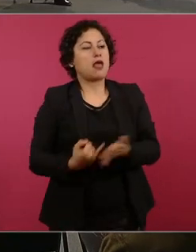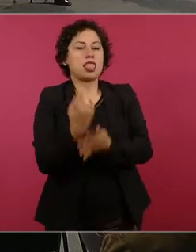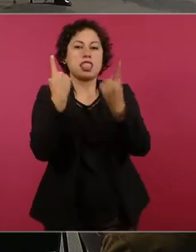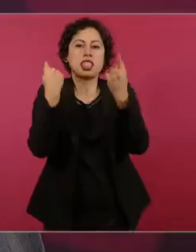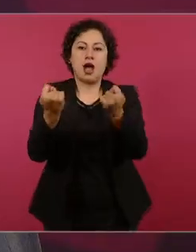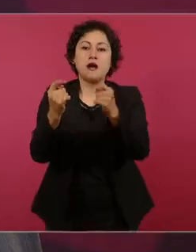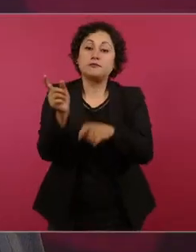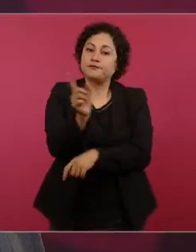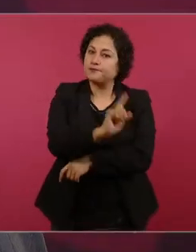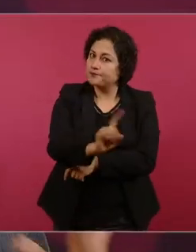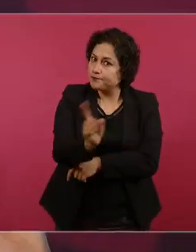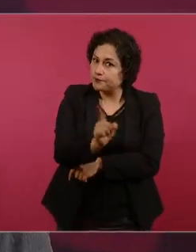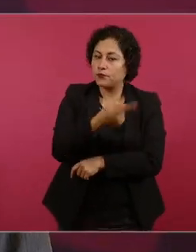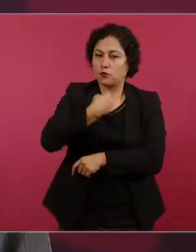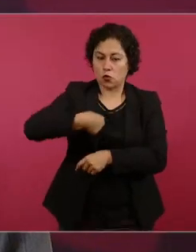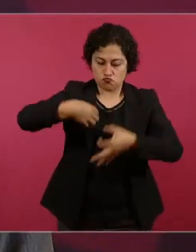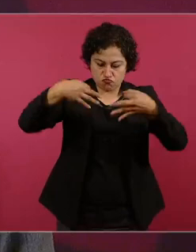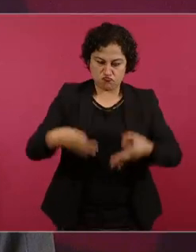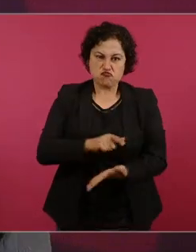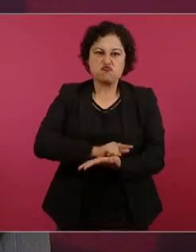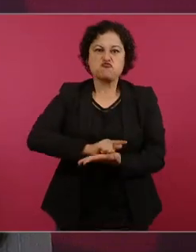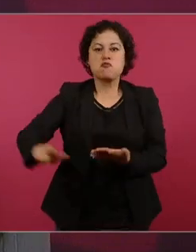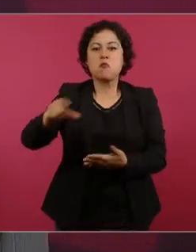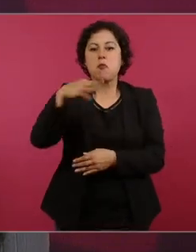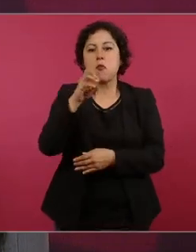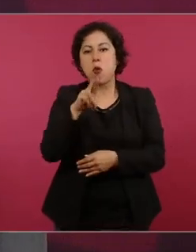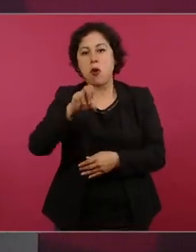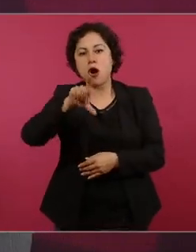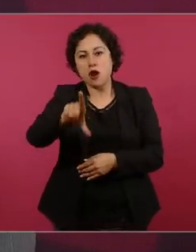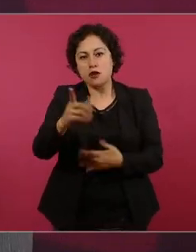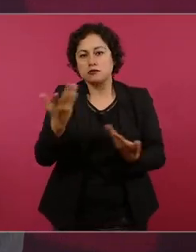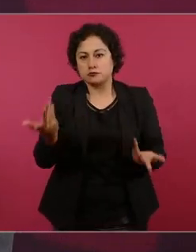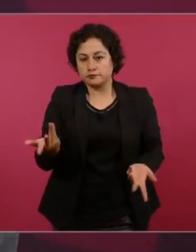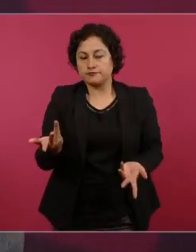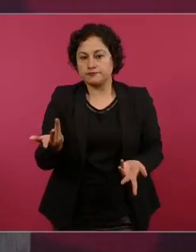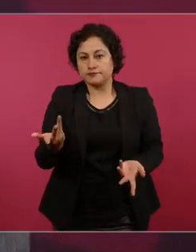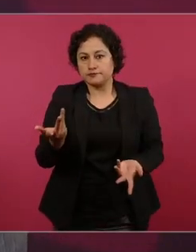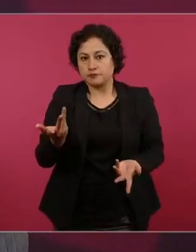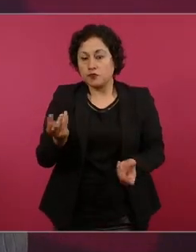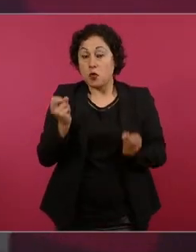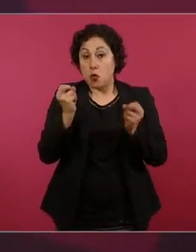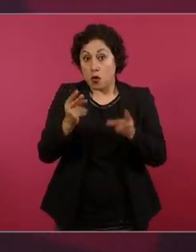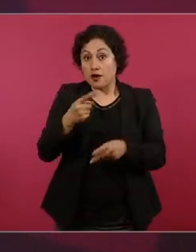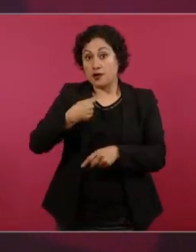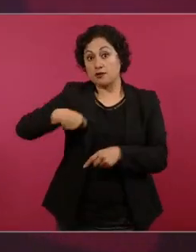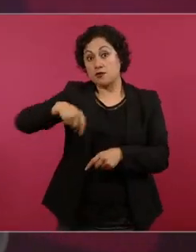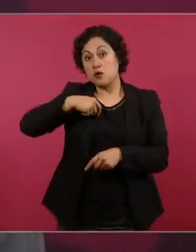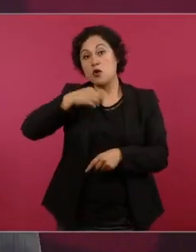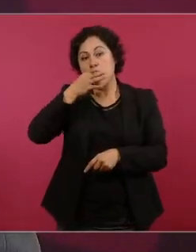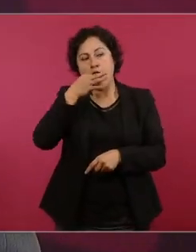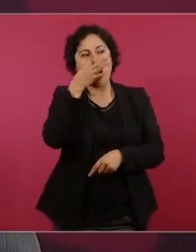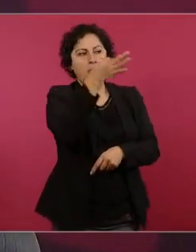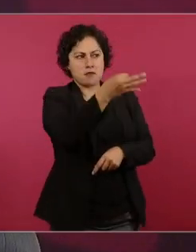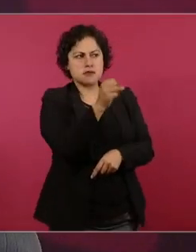moralmente también además se iba a poner a consideración de los jueces